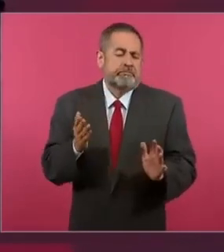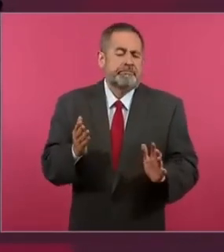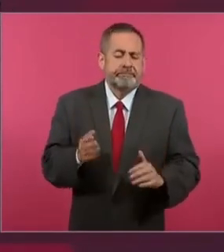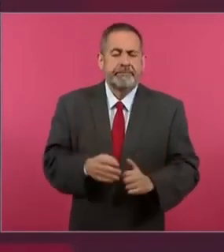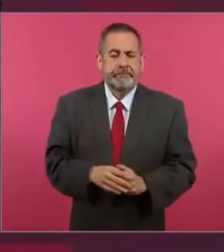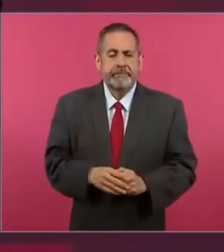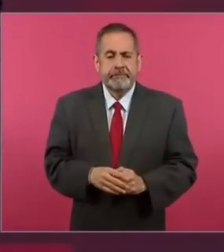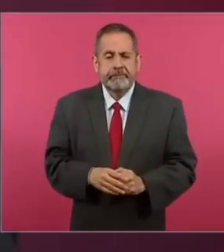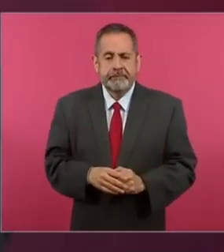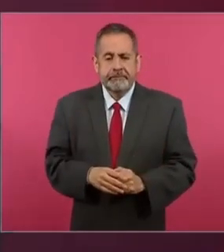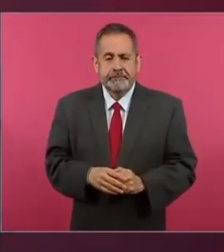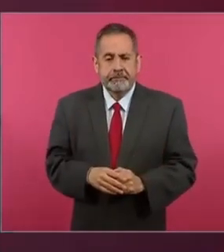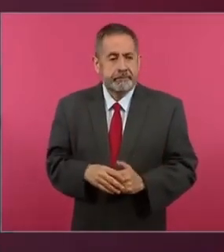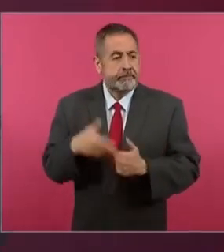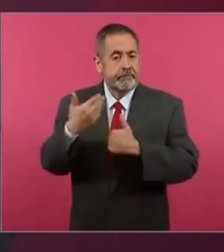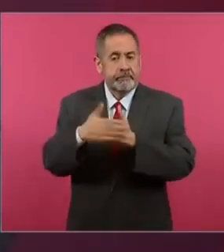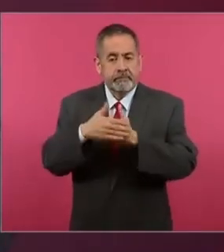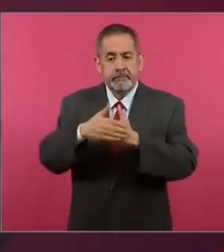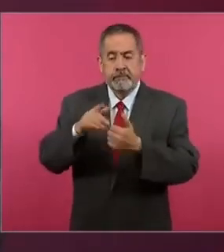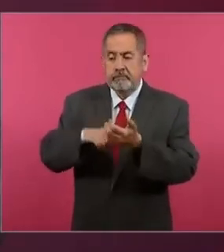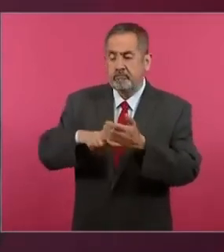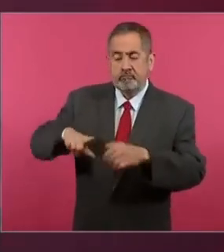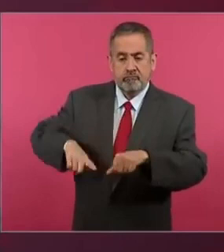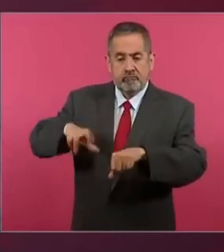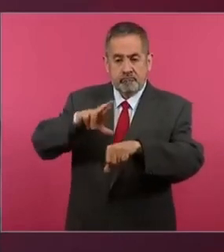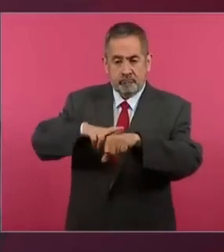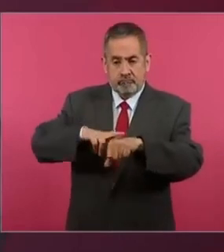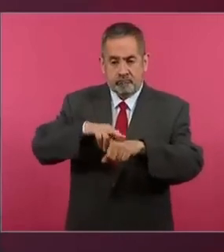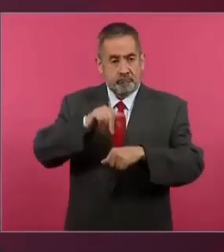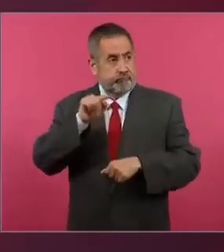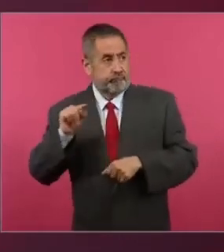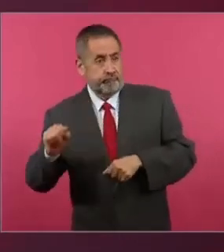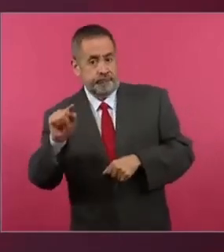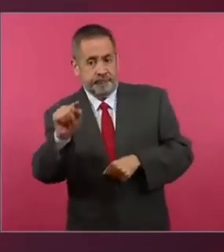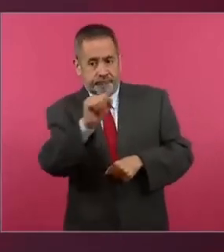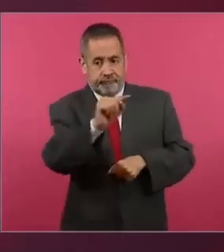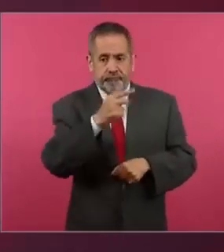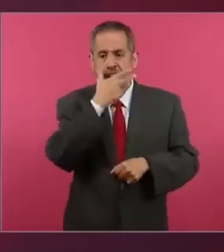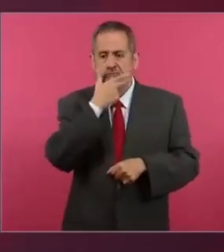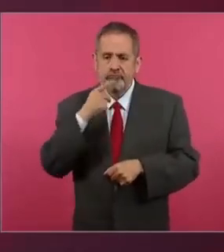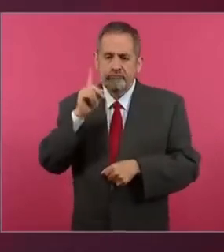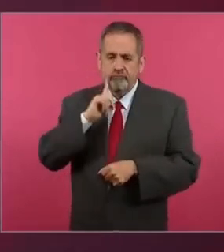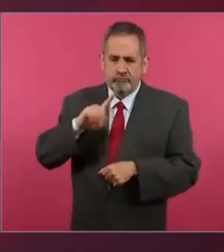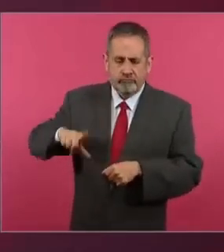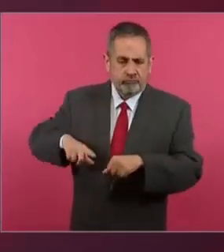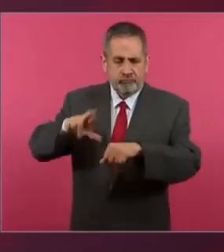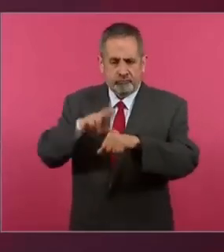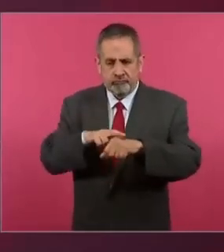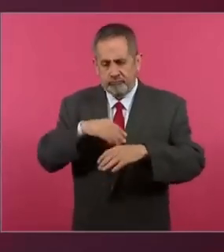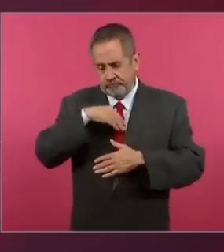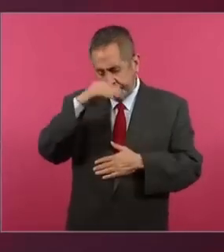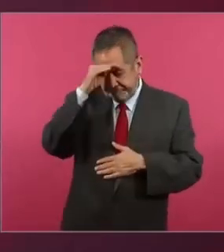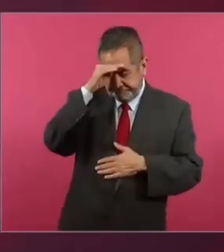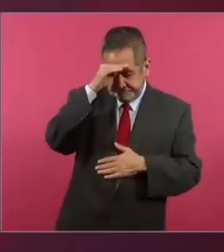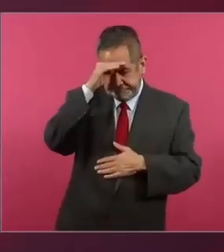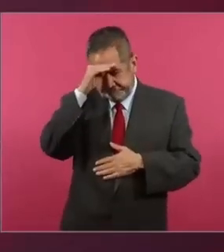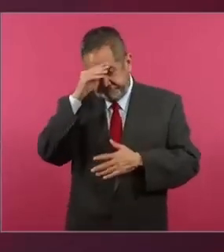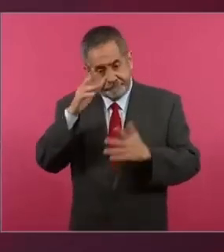Los gobernadores van a o gobernadoras van a tener que